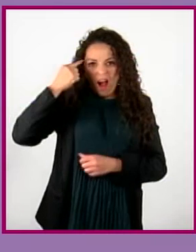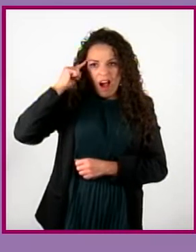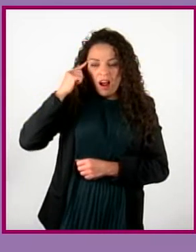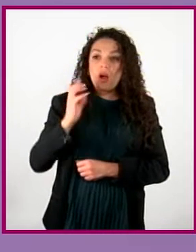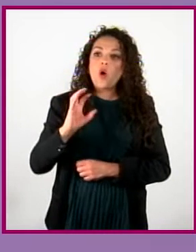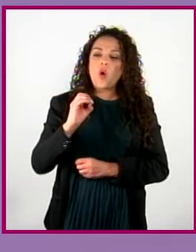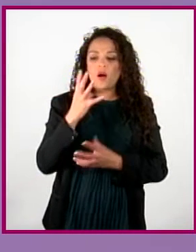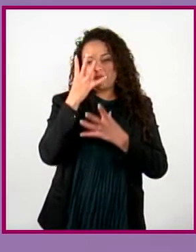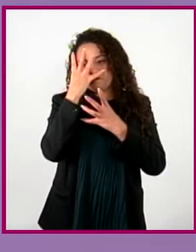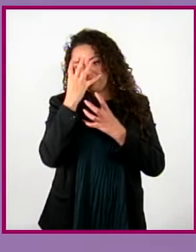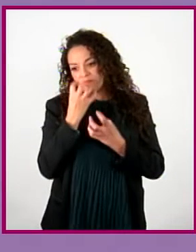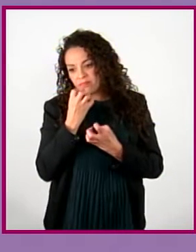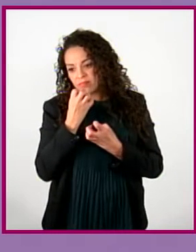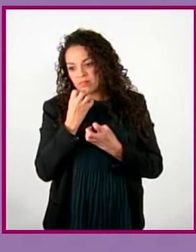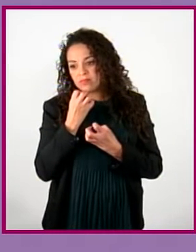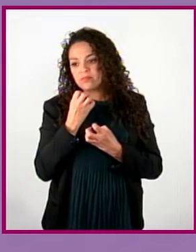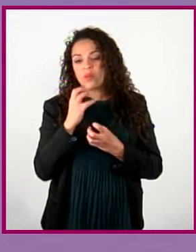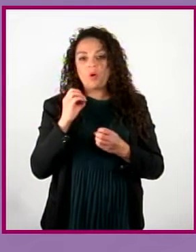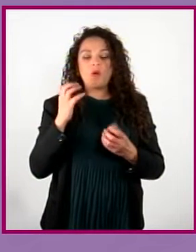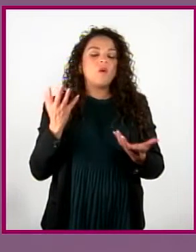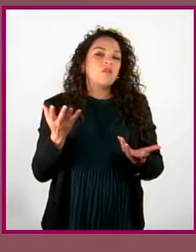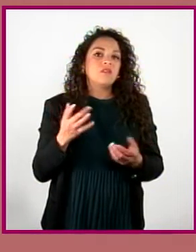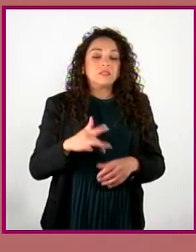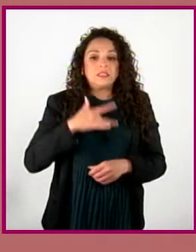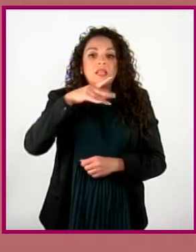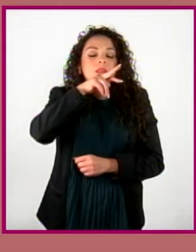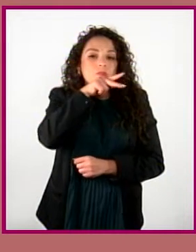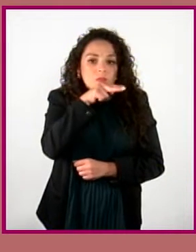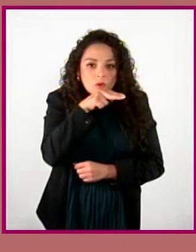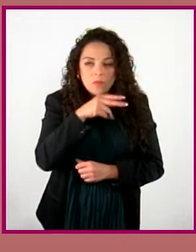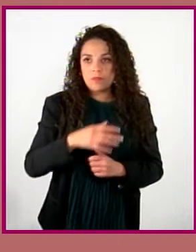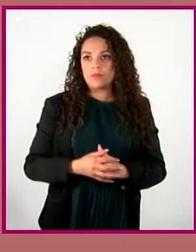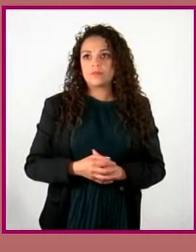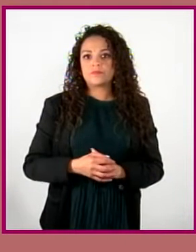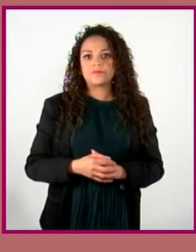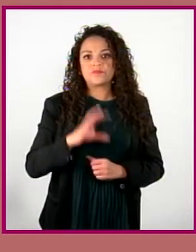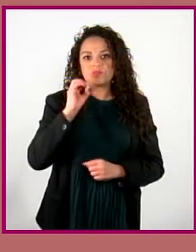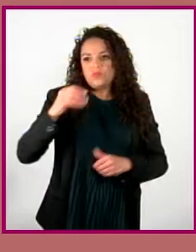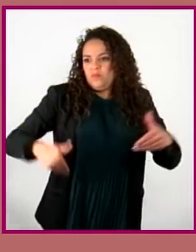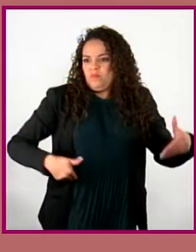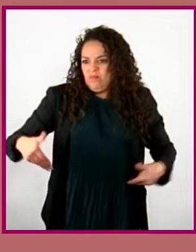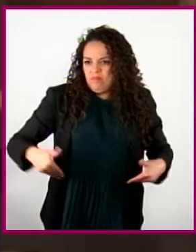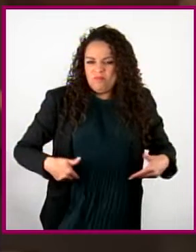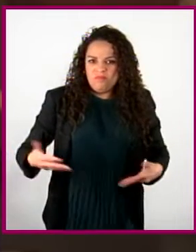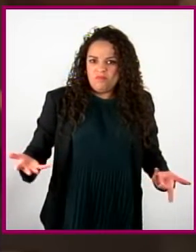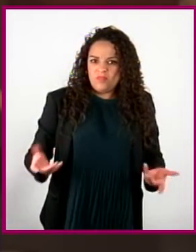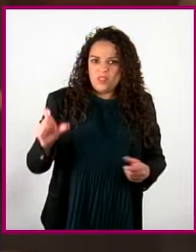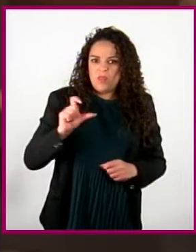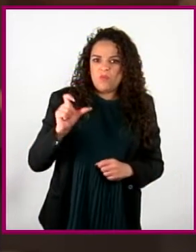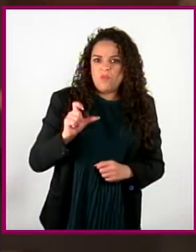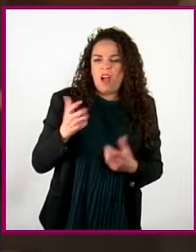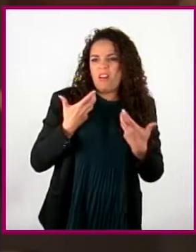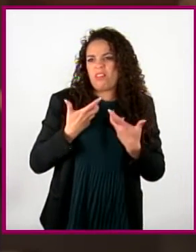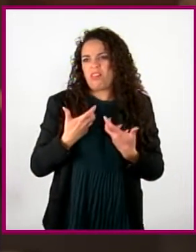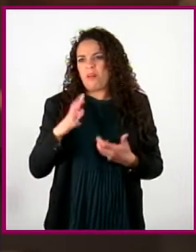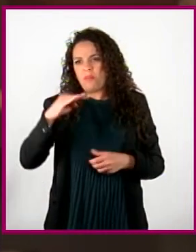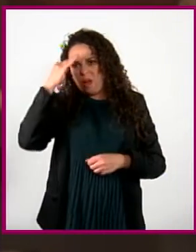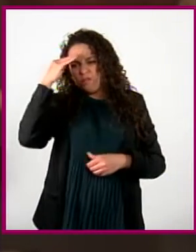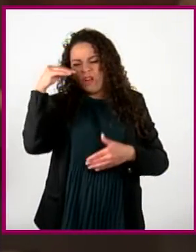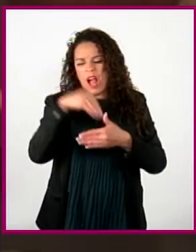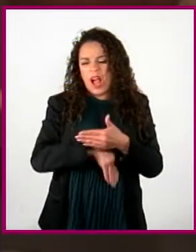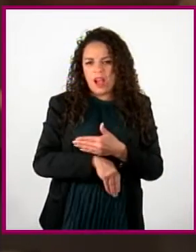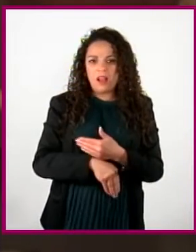tristes, reaccionan con enojos y están preocupados. Responden con molestias y están frustrados y devuelven la agresión.